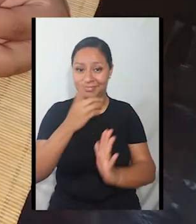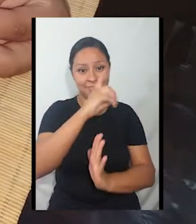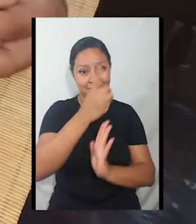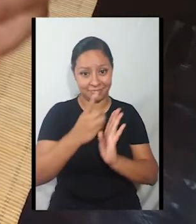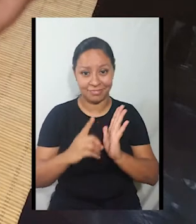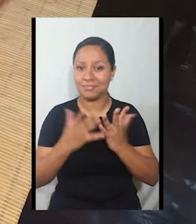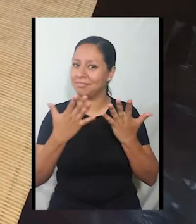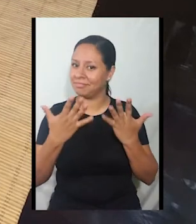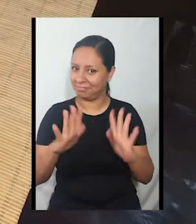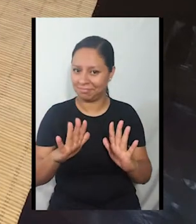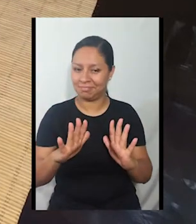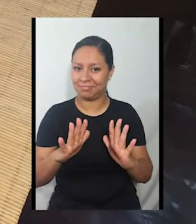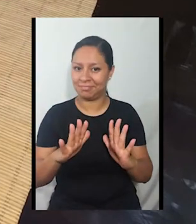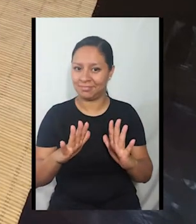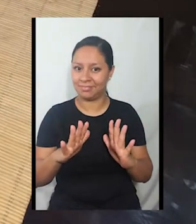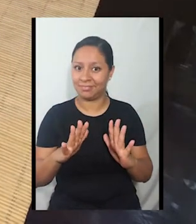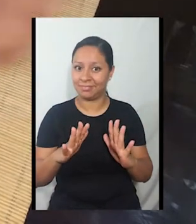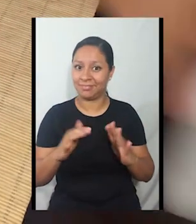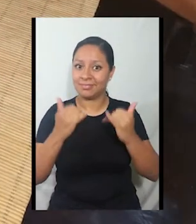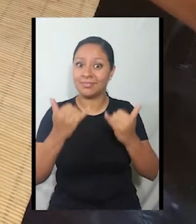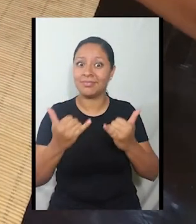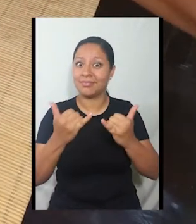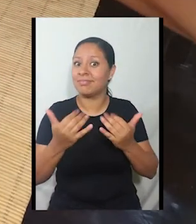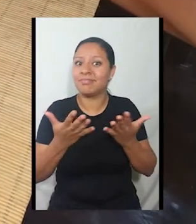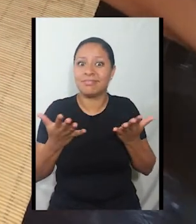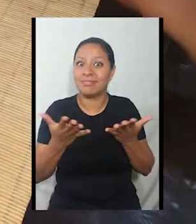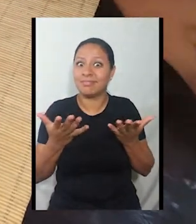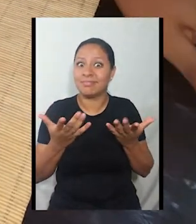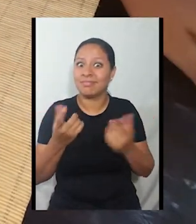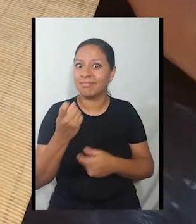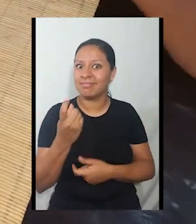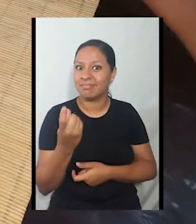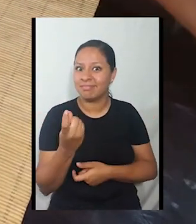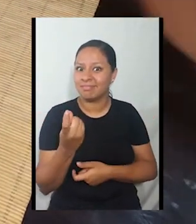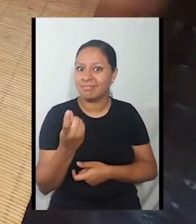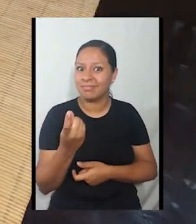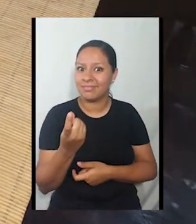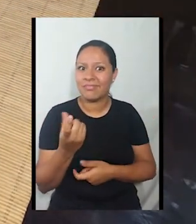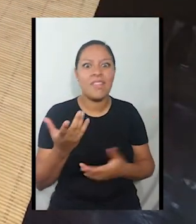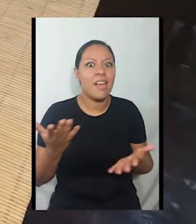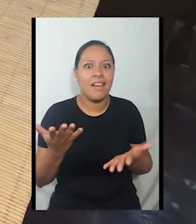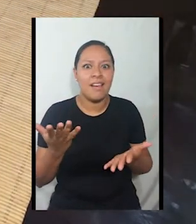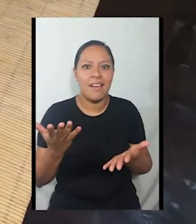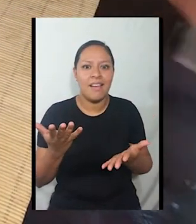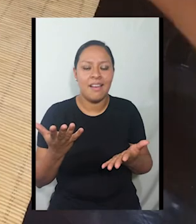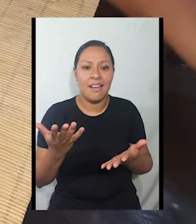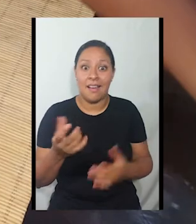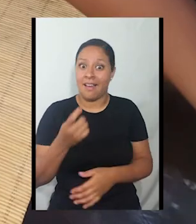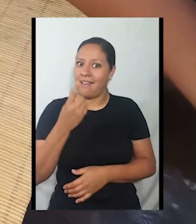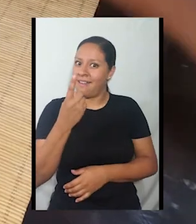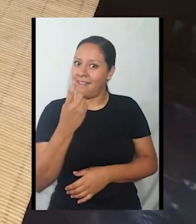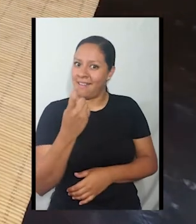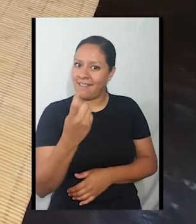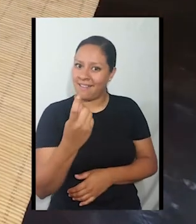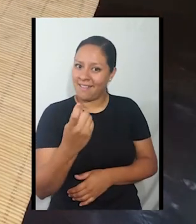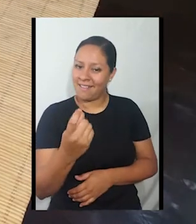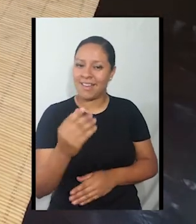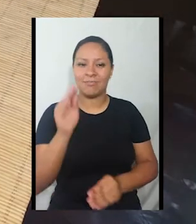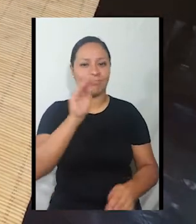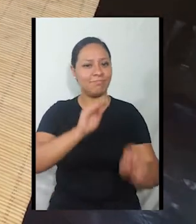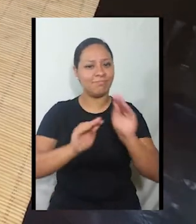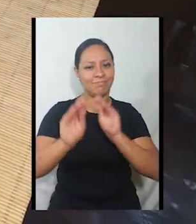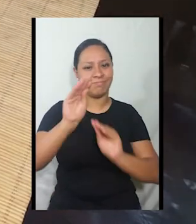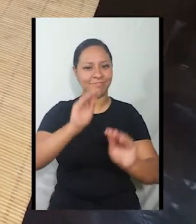figuras. ¿Qué es lo que nos hace falta? Así es, chicos. Adivinaron. Lo que nos falta es